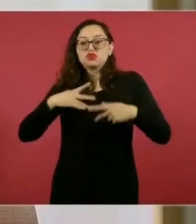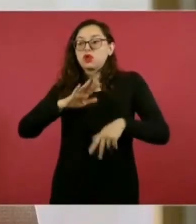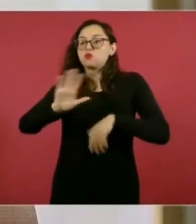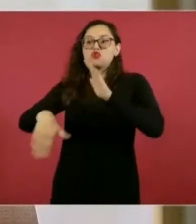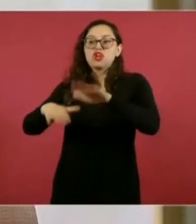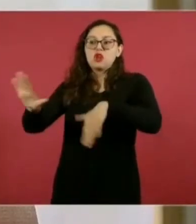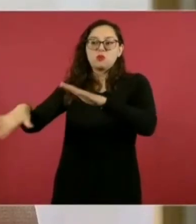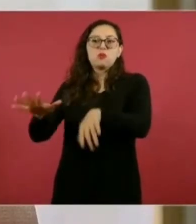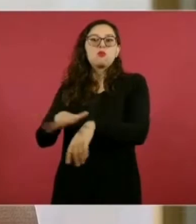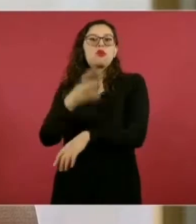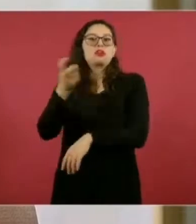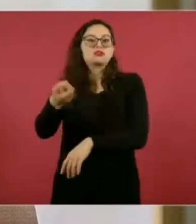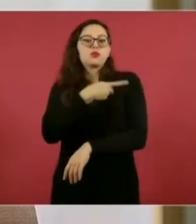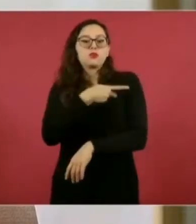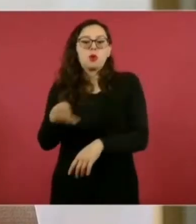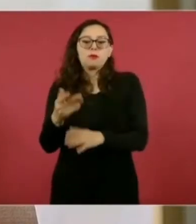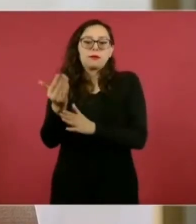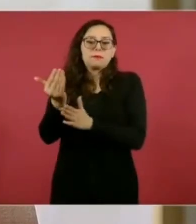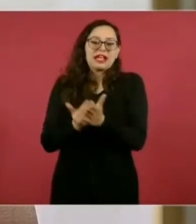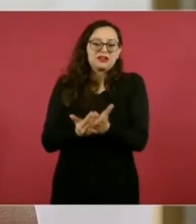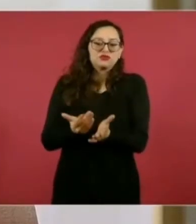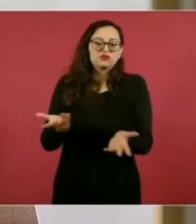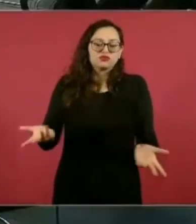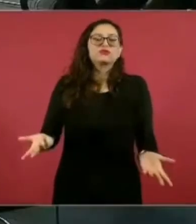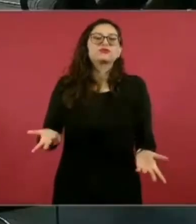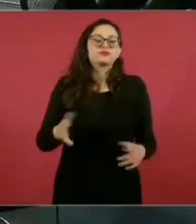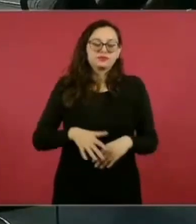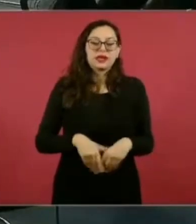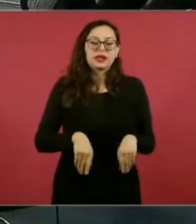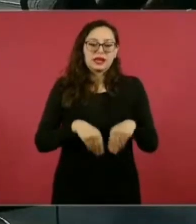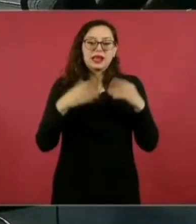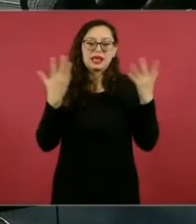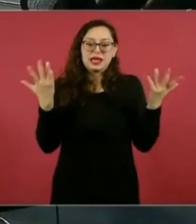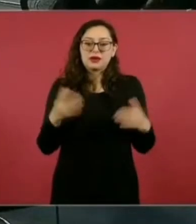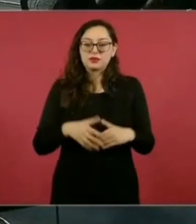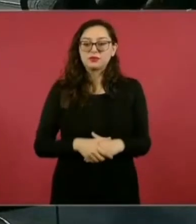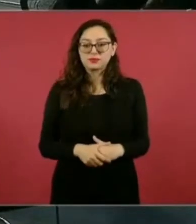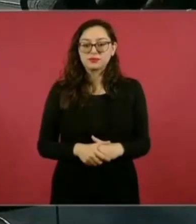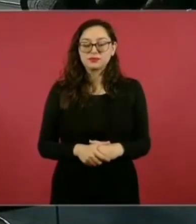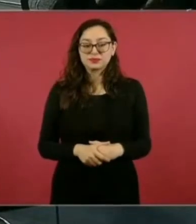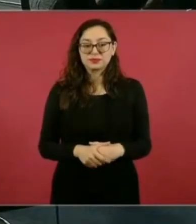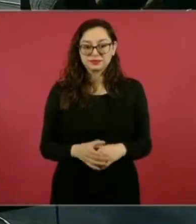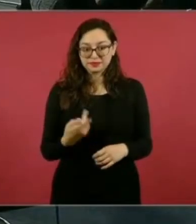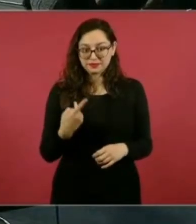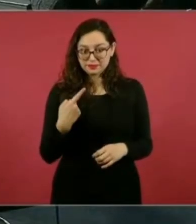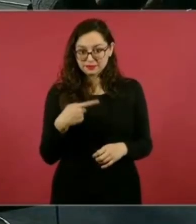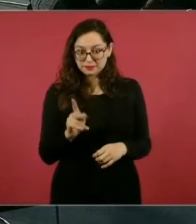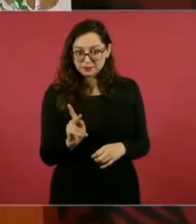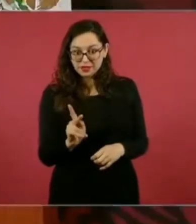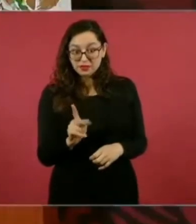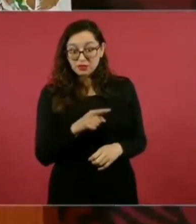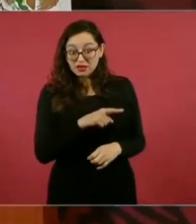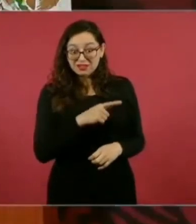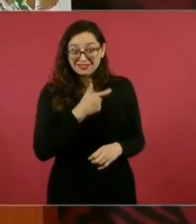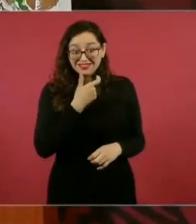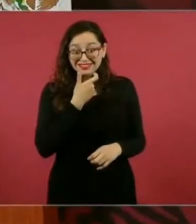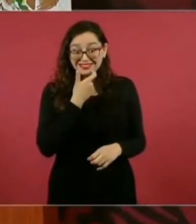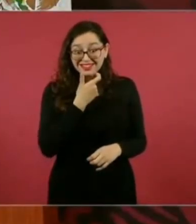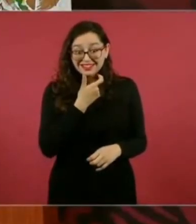en la pandemia. pero la risa